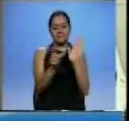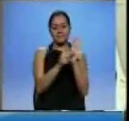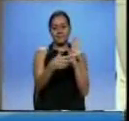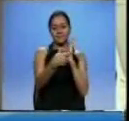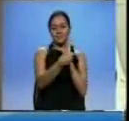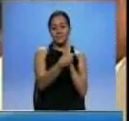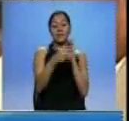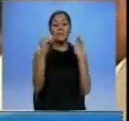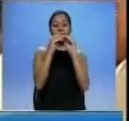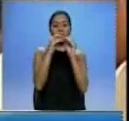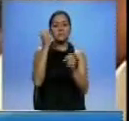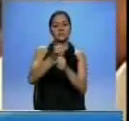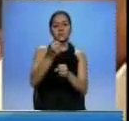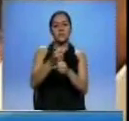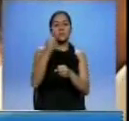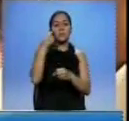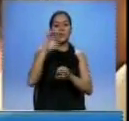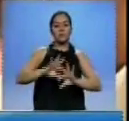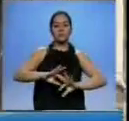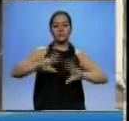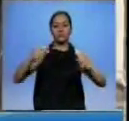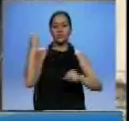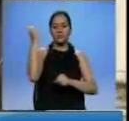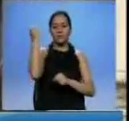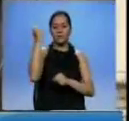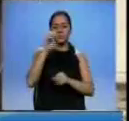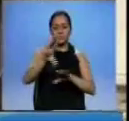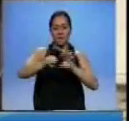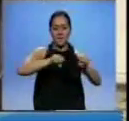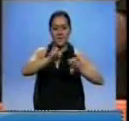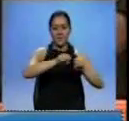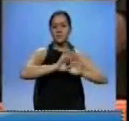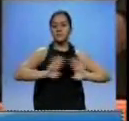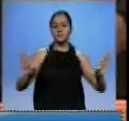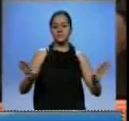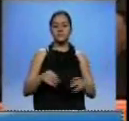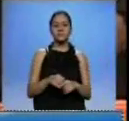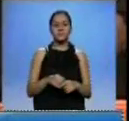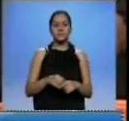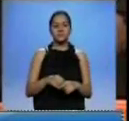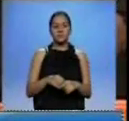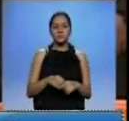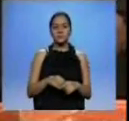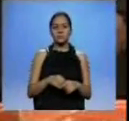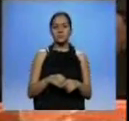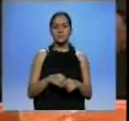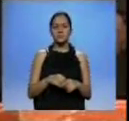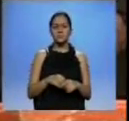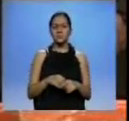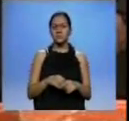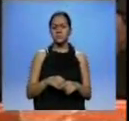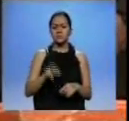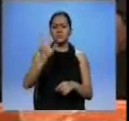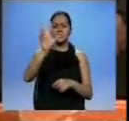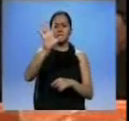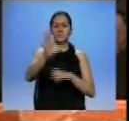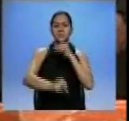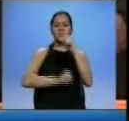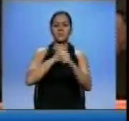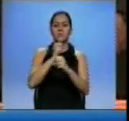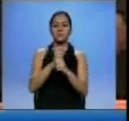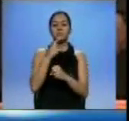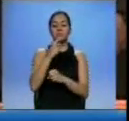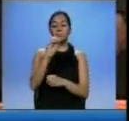destacado trabajo en la desarticulación de bandas organizadas. Luego de 35 años que la tasa de